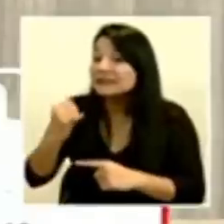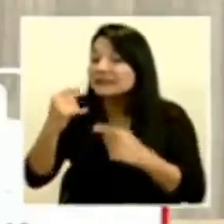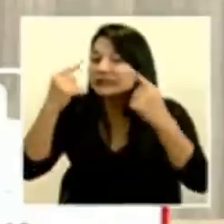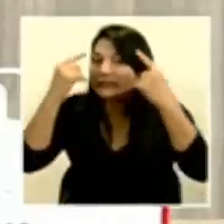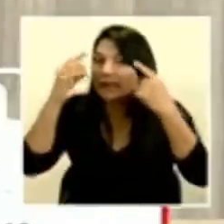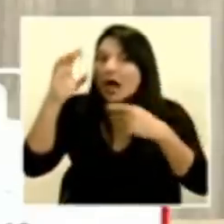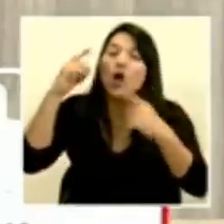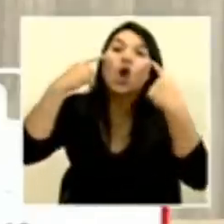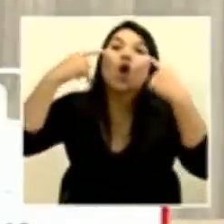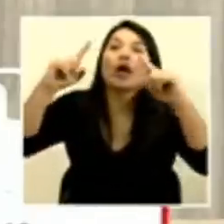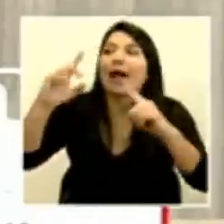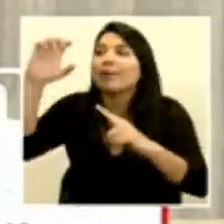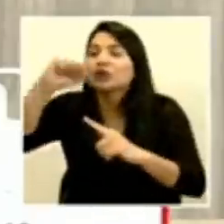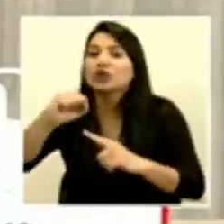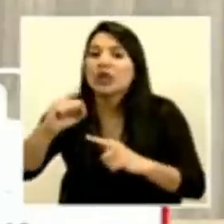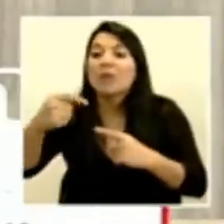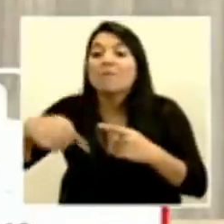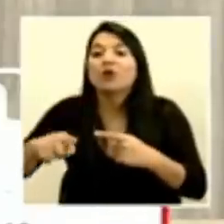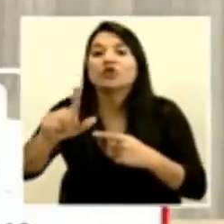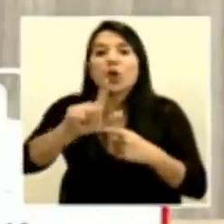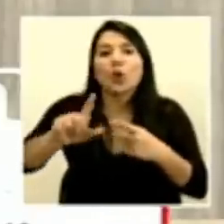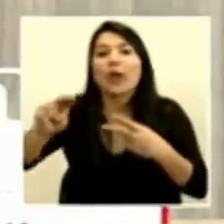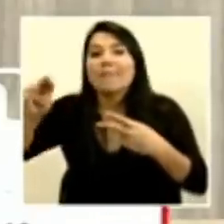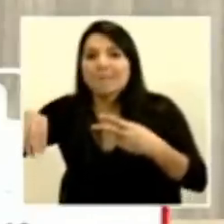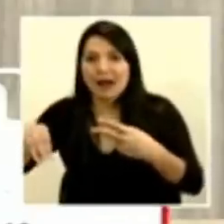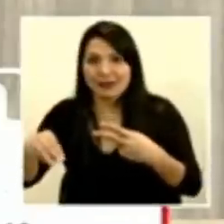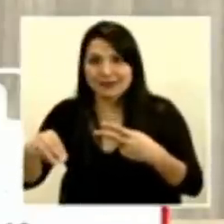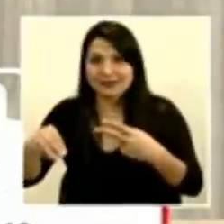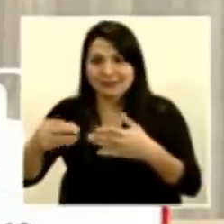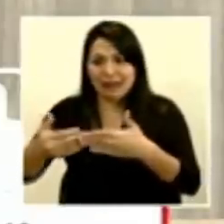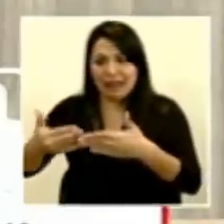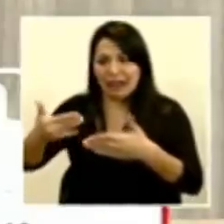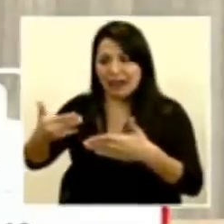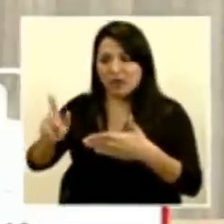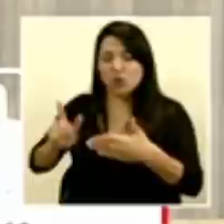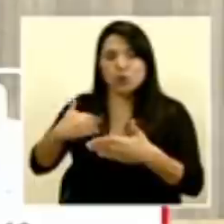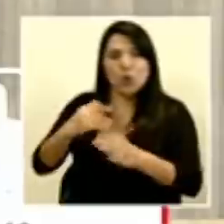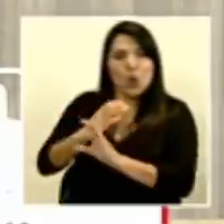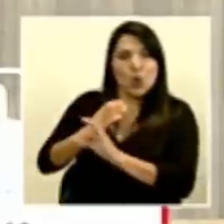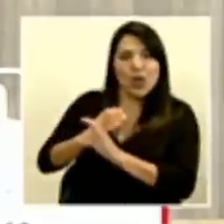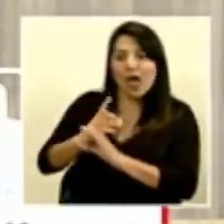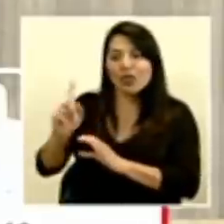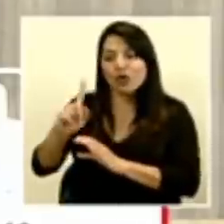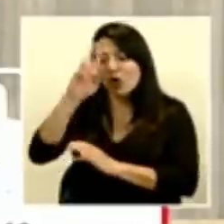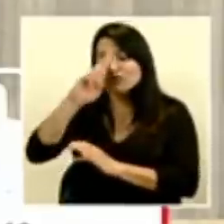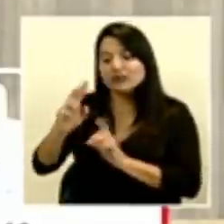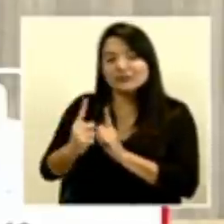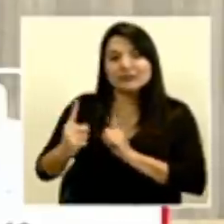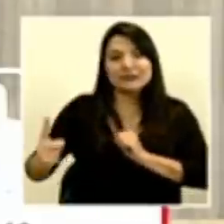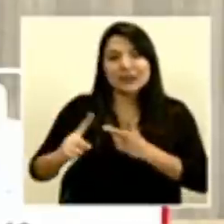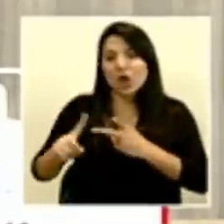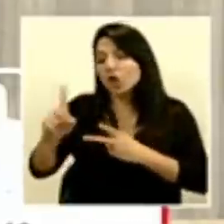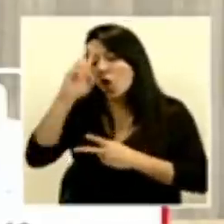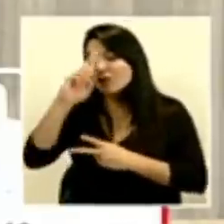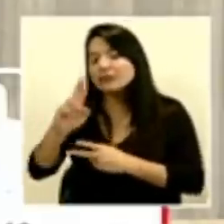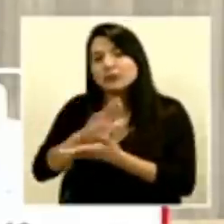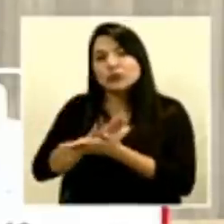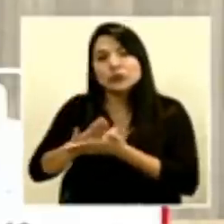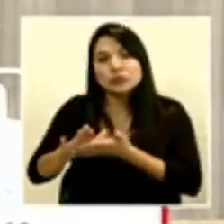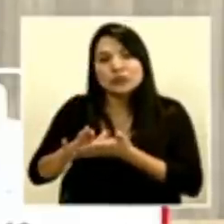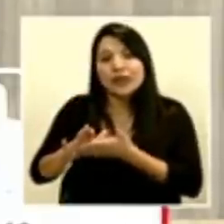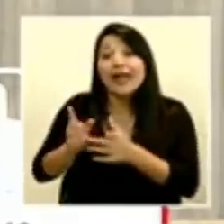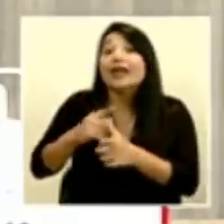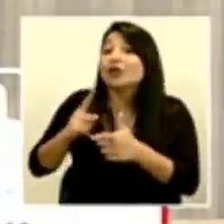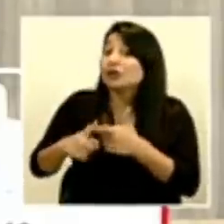ya hubo por un descuido por no guardar las medidas de comportamiento de distanciamiento físico, social o de higiene pueden haber